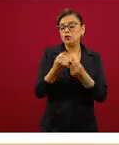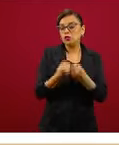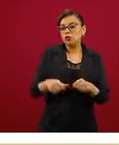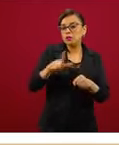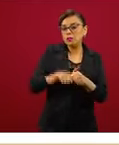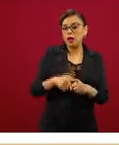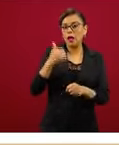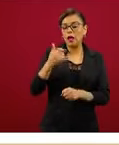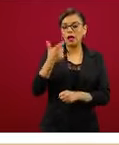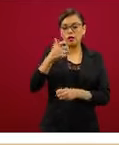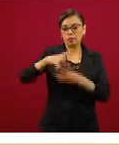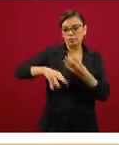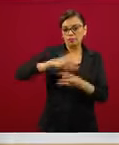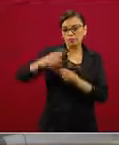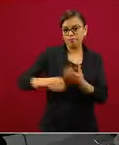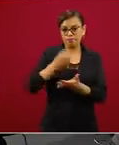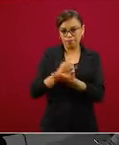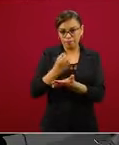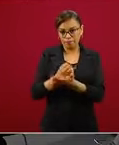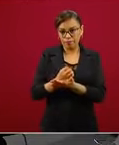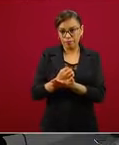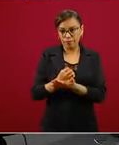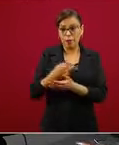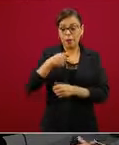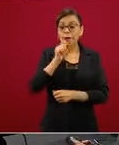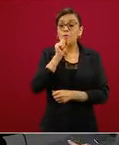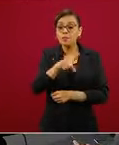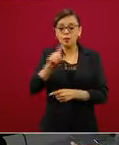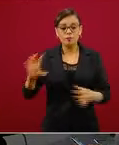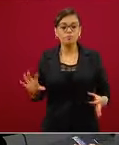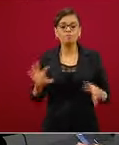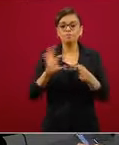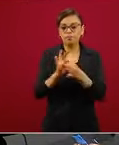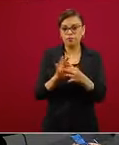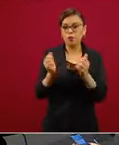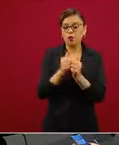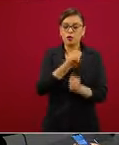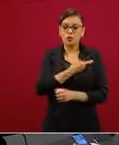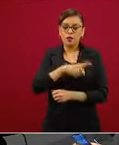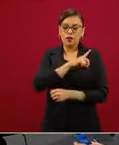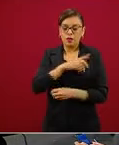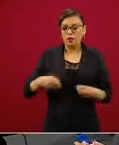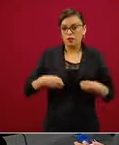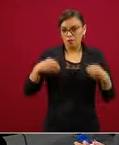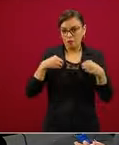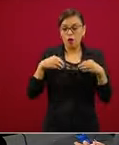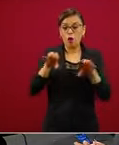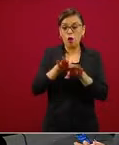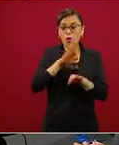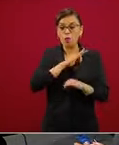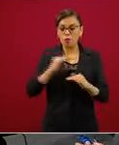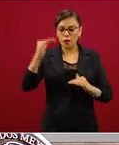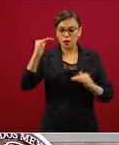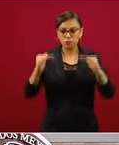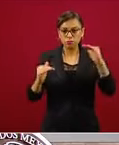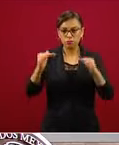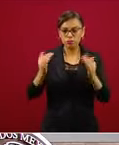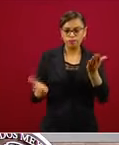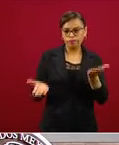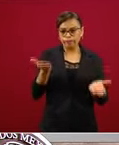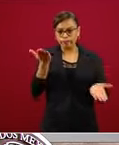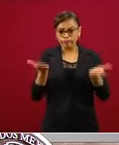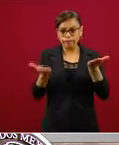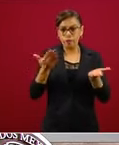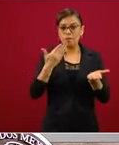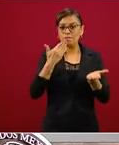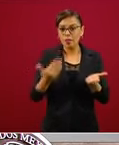que a su vez tienen que ver con la salud y la vida. Pero encontrar el punto de equilibrio correcto requiere todos